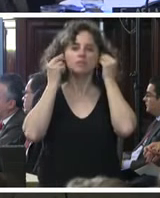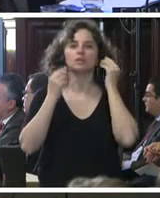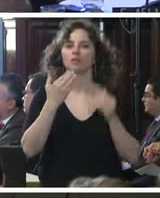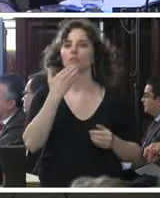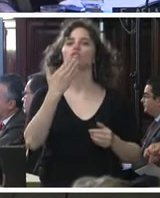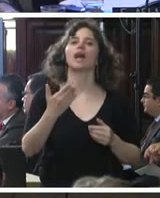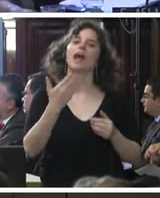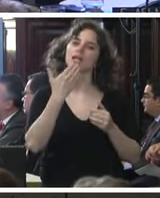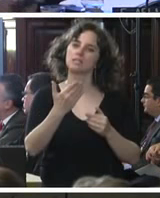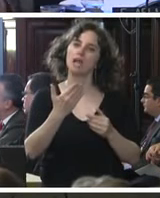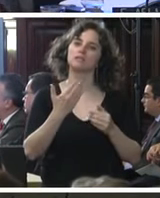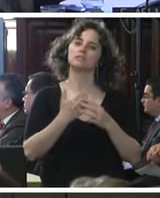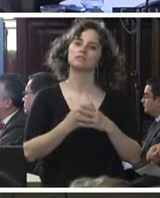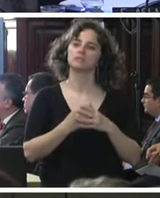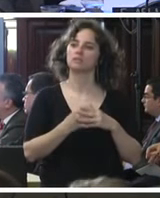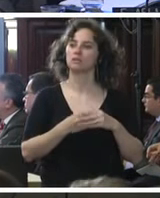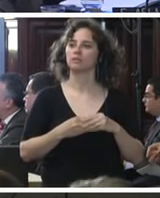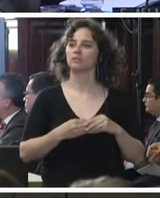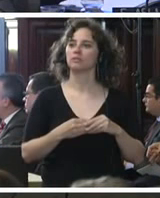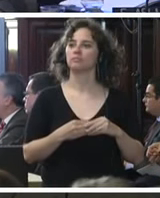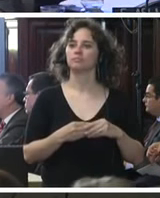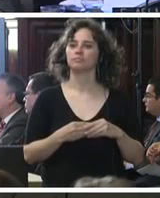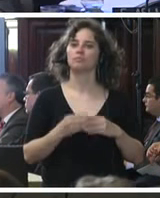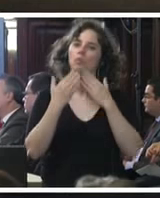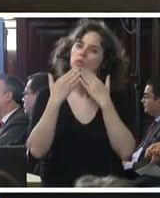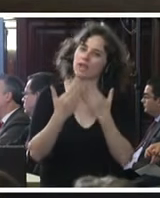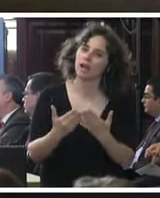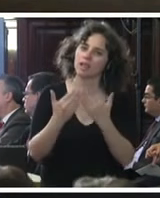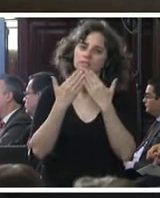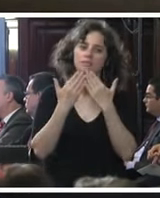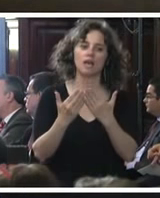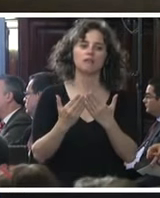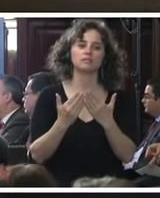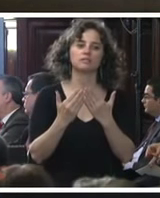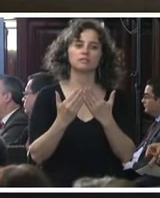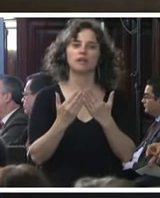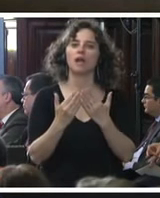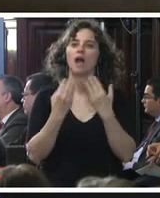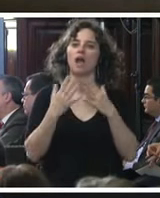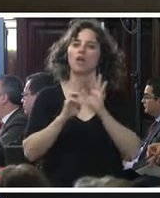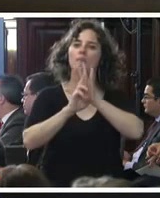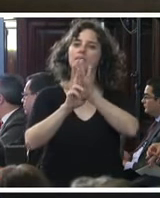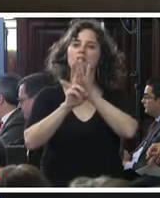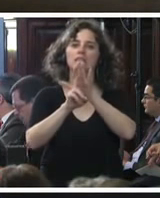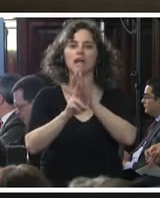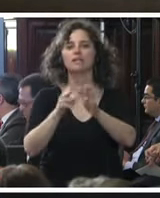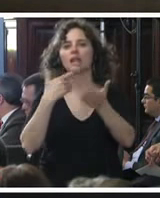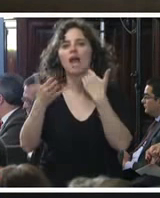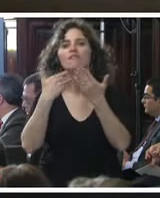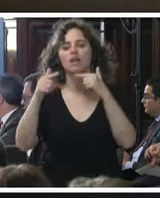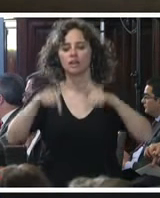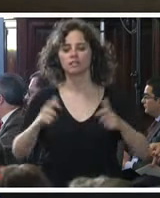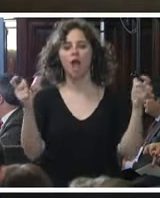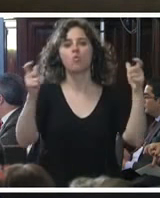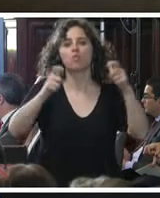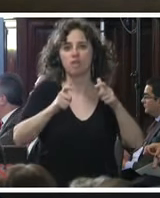muchísimas gracias muchas gracias a los representantes que hablaron en esta audiencia